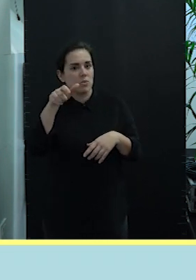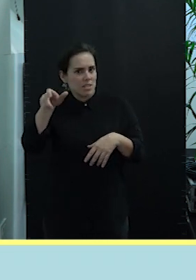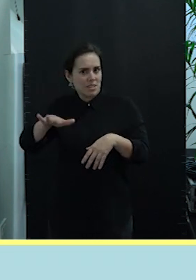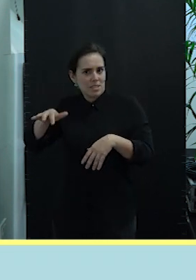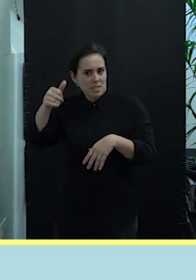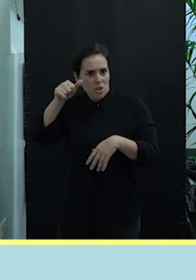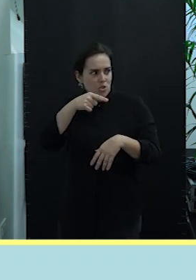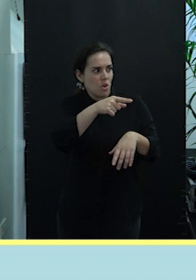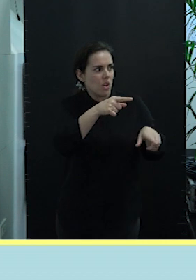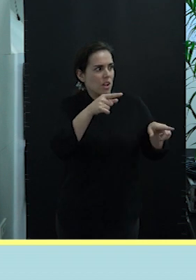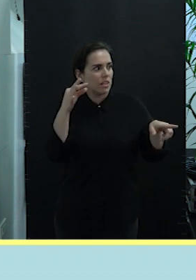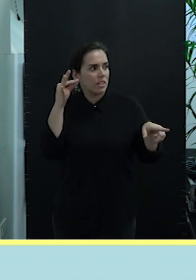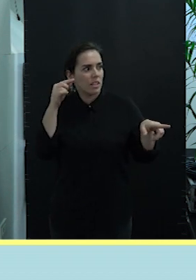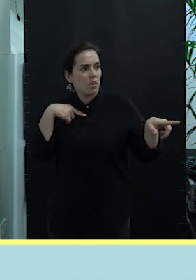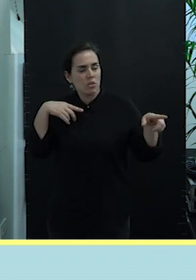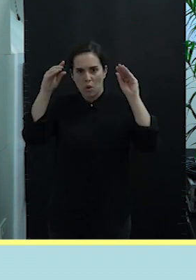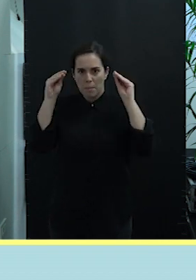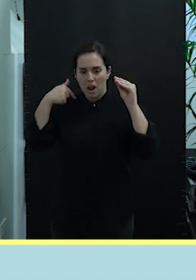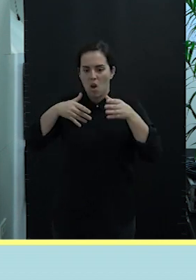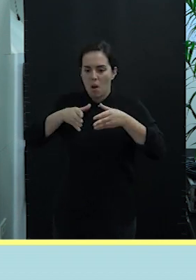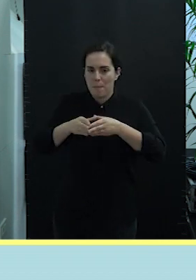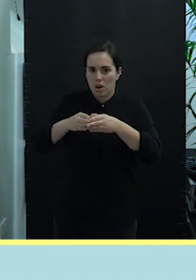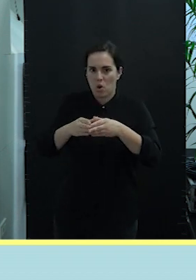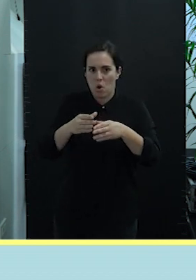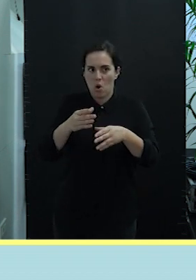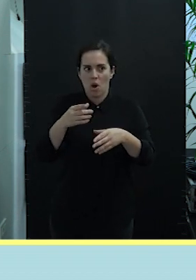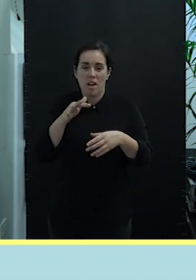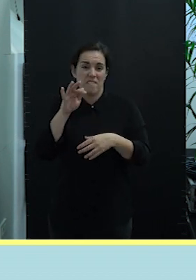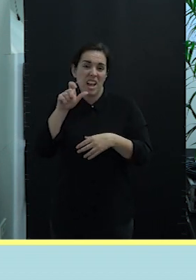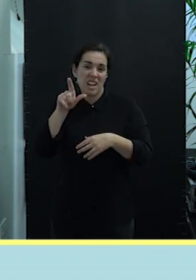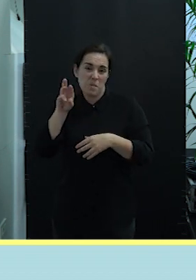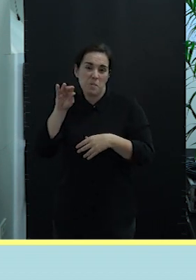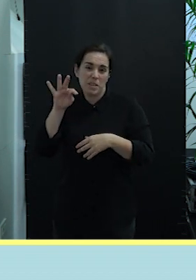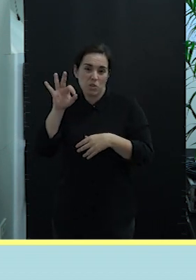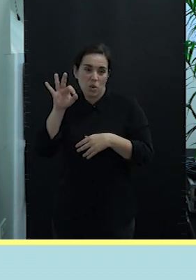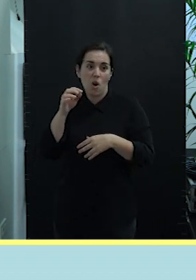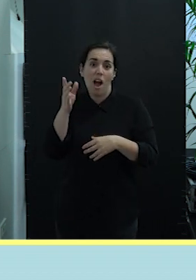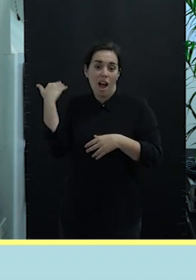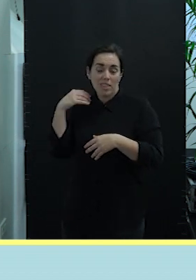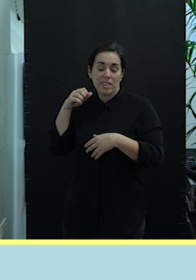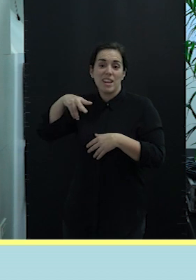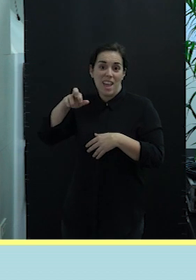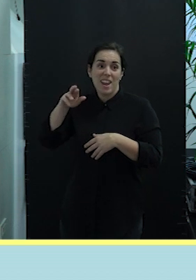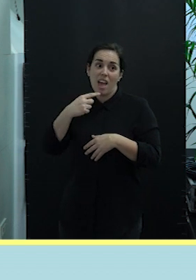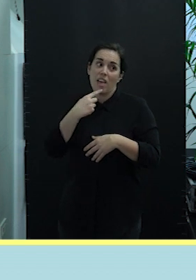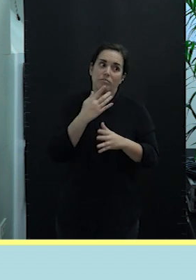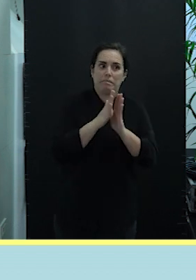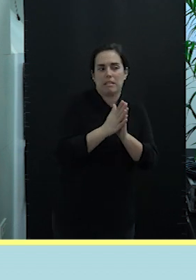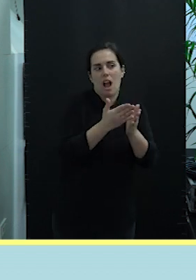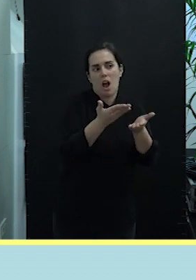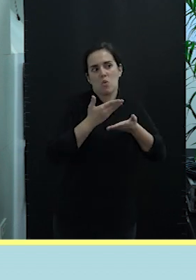sombrero maravilloso y era su barquito. Felipito es el barco que Nerea pidió y aclamó que lo ayudaran a restaurar.